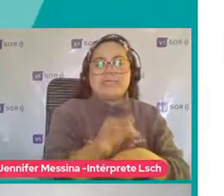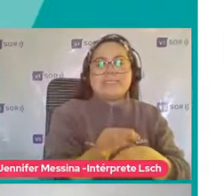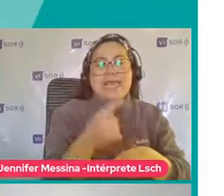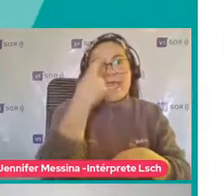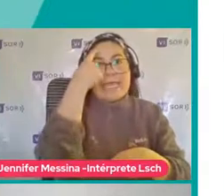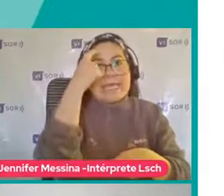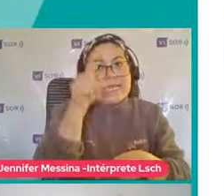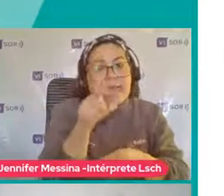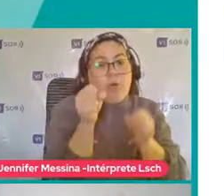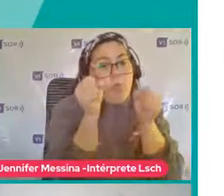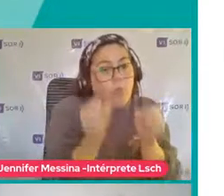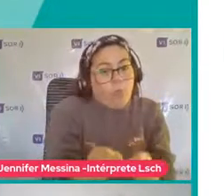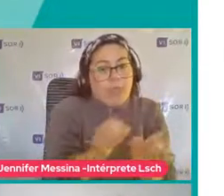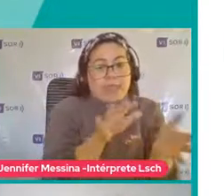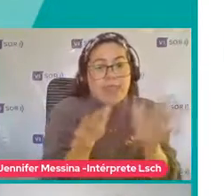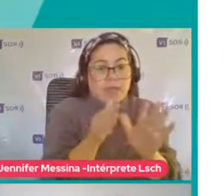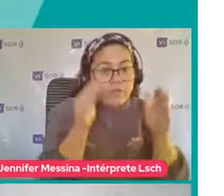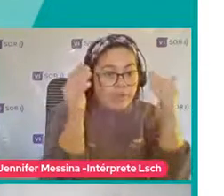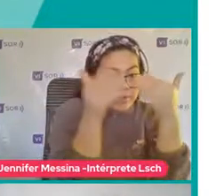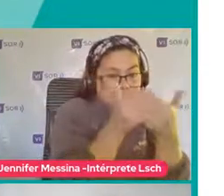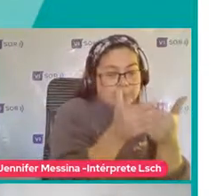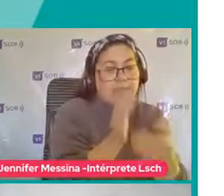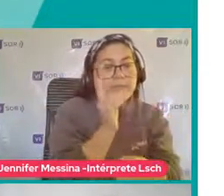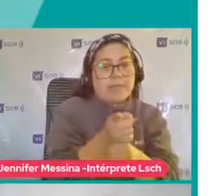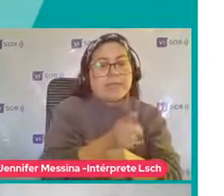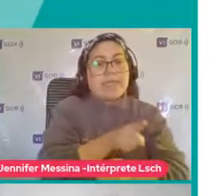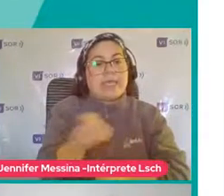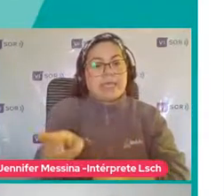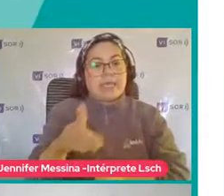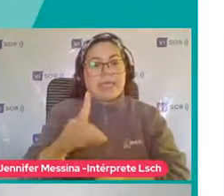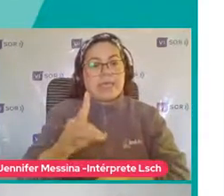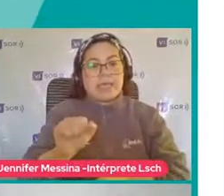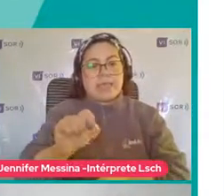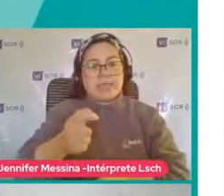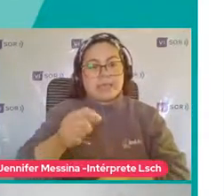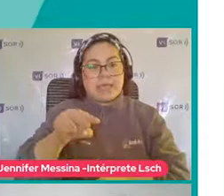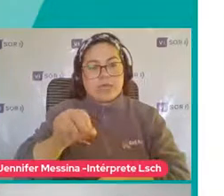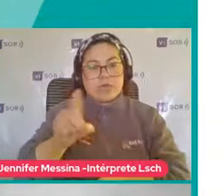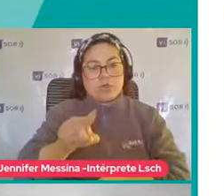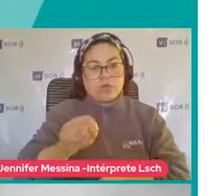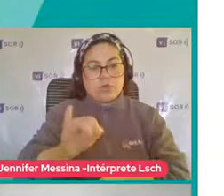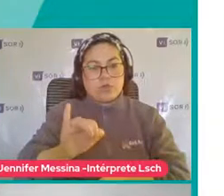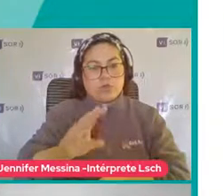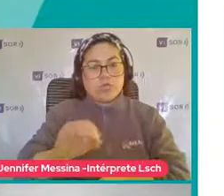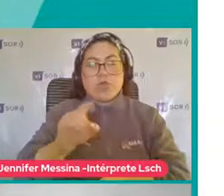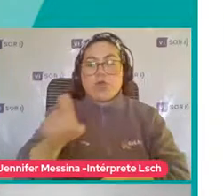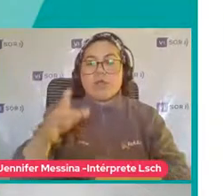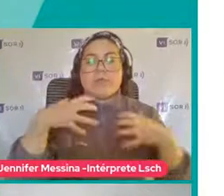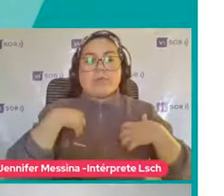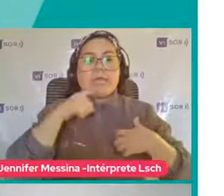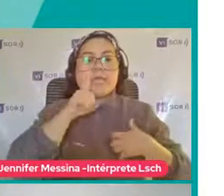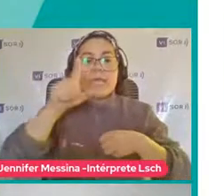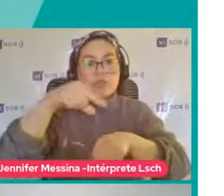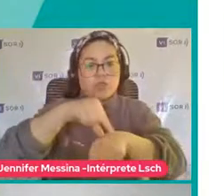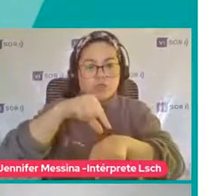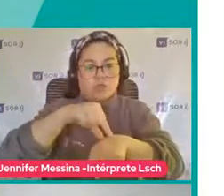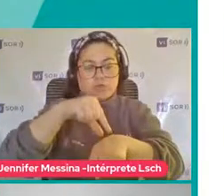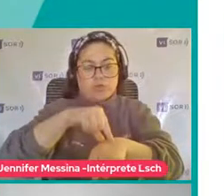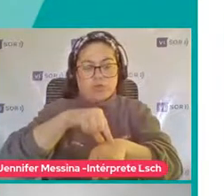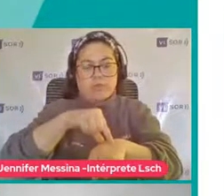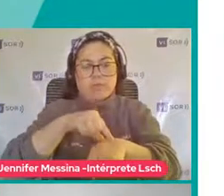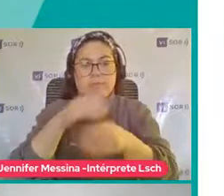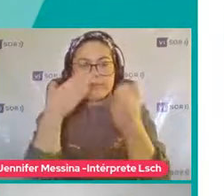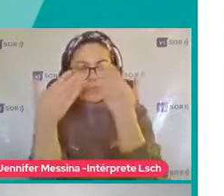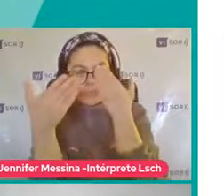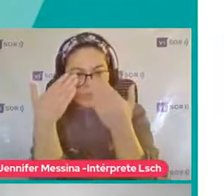Voy a derivar Y el diagnóstico Lo da El médico Neurólogo O psiquiatra infantil ¿Sí? Pero ustedes Ya tienen